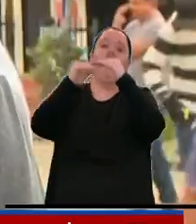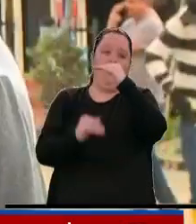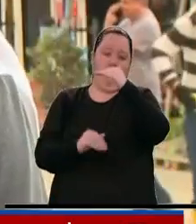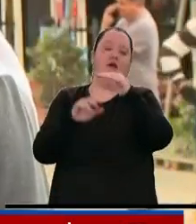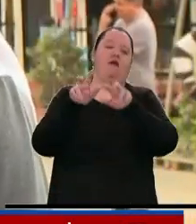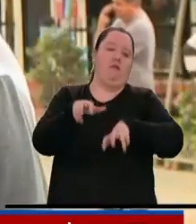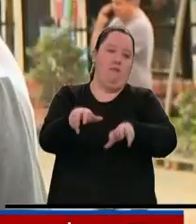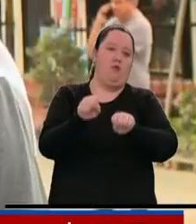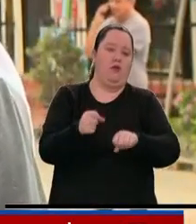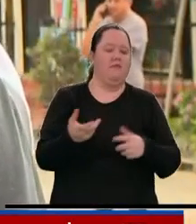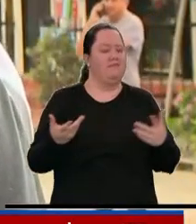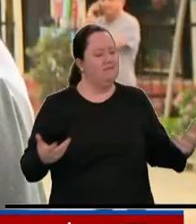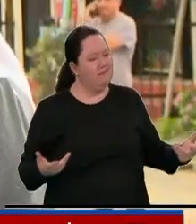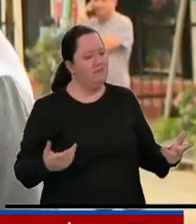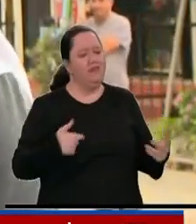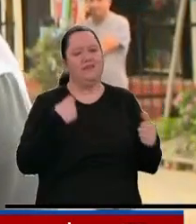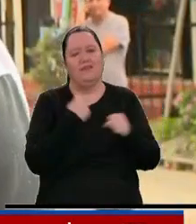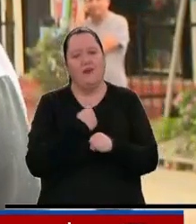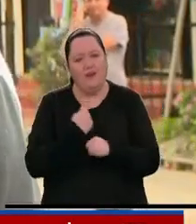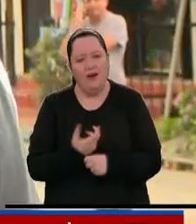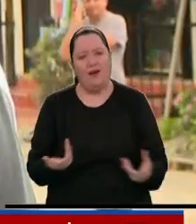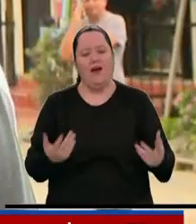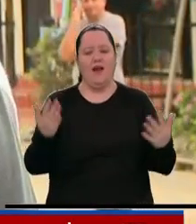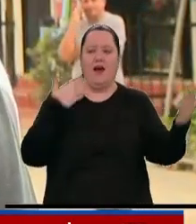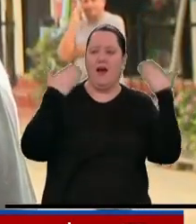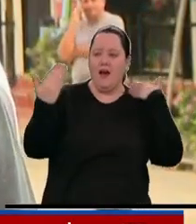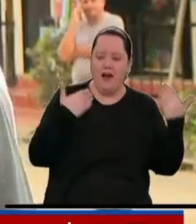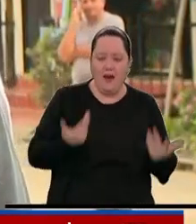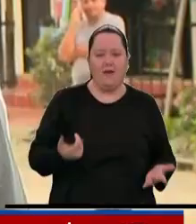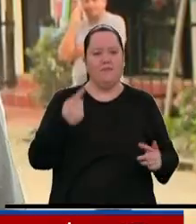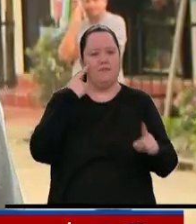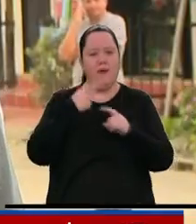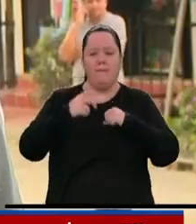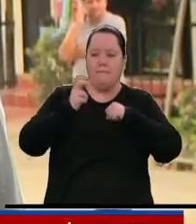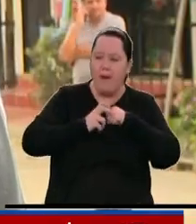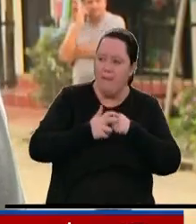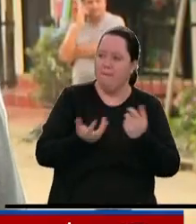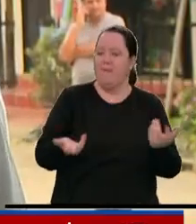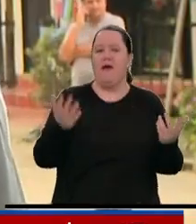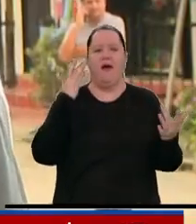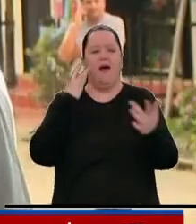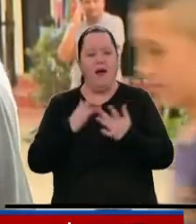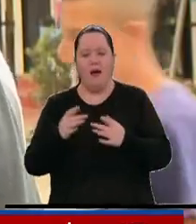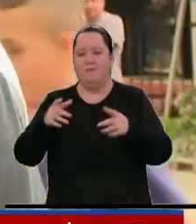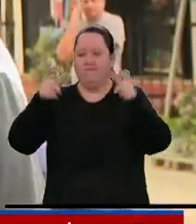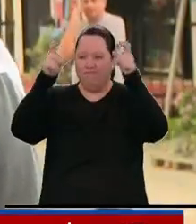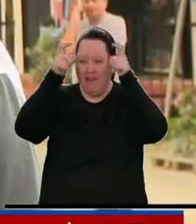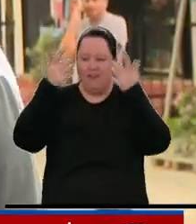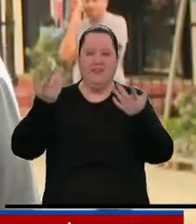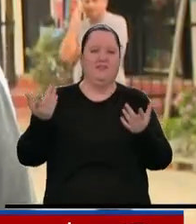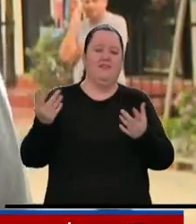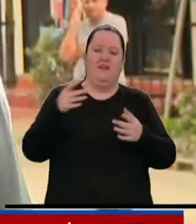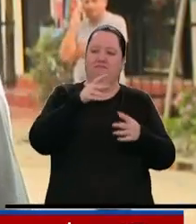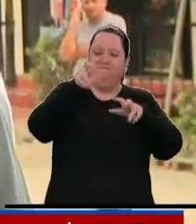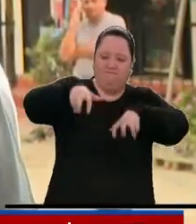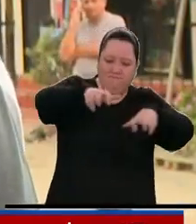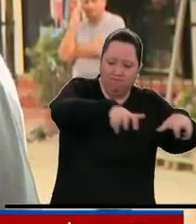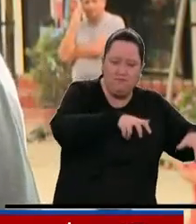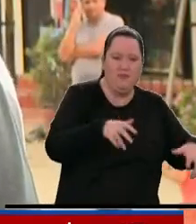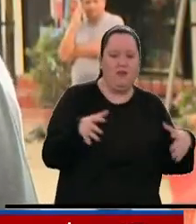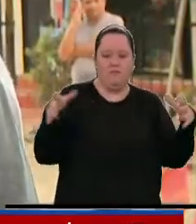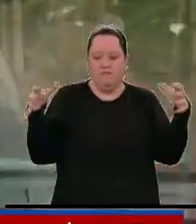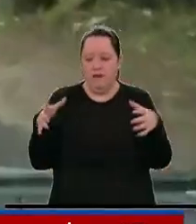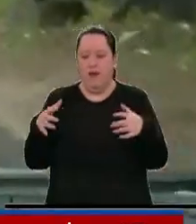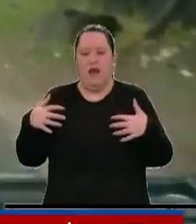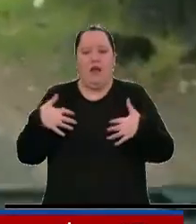Que es trabajar, trabajar el campo, trabajar en la papa, en la agricultura, en la ganadería, en la producción de pequeños